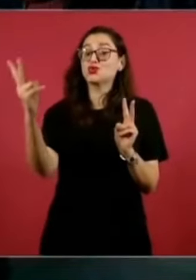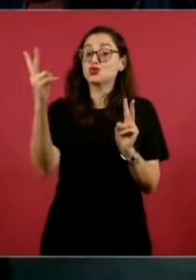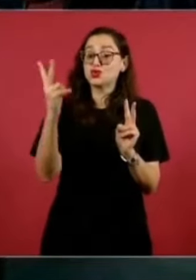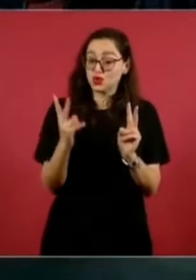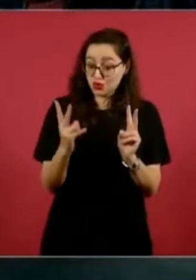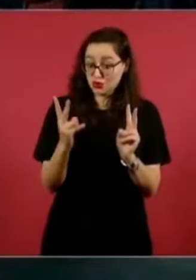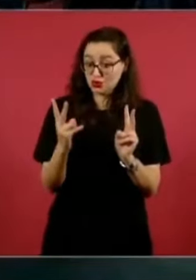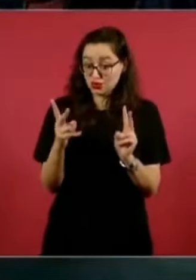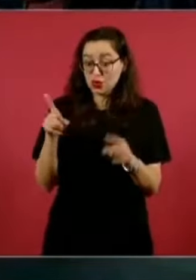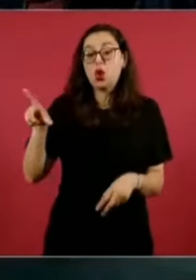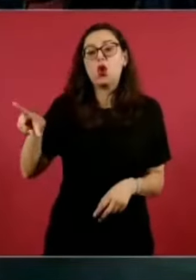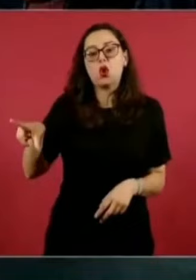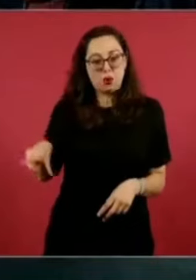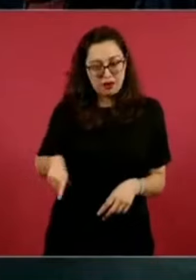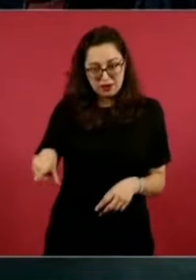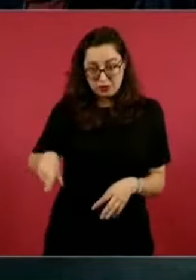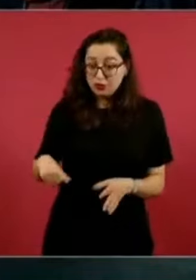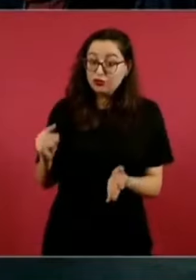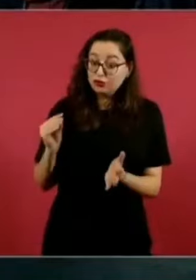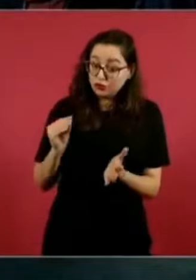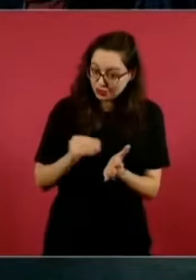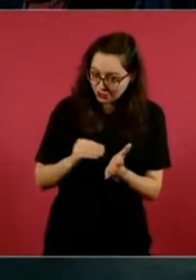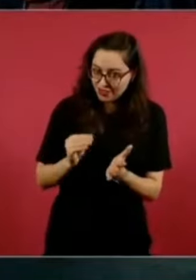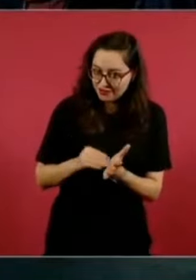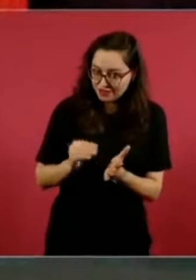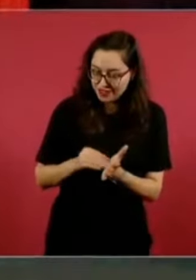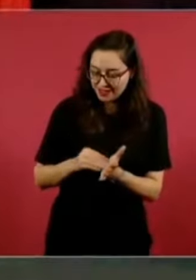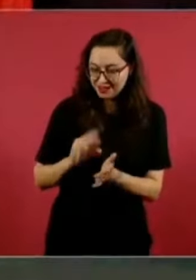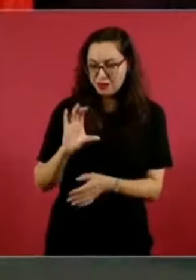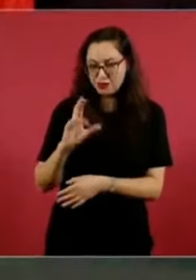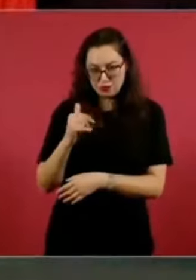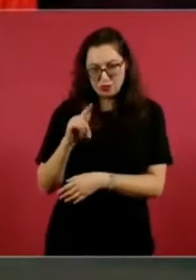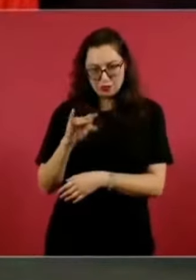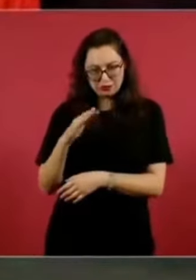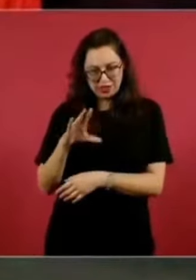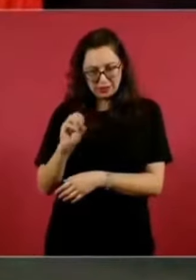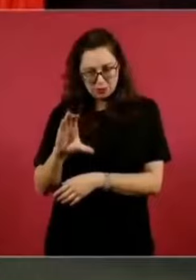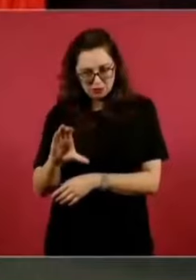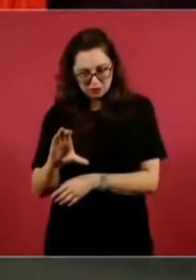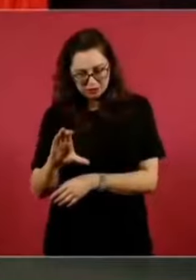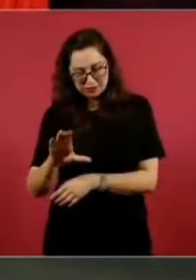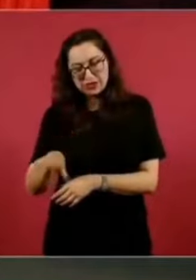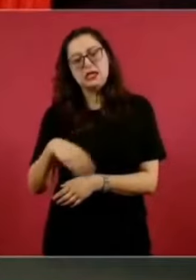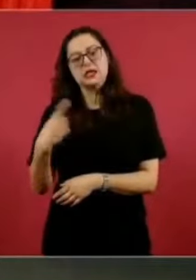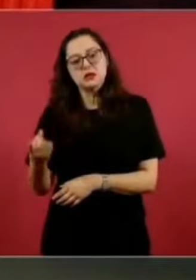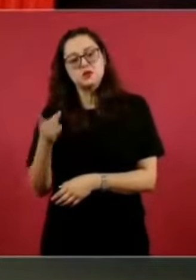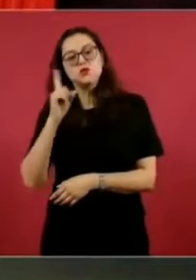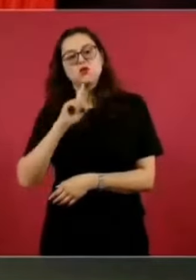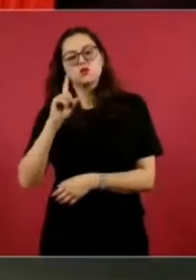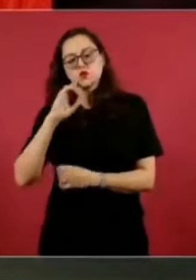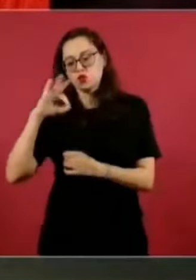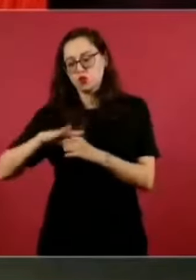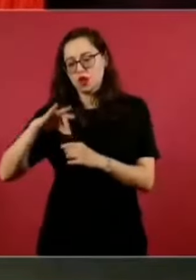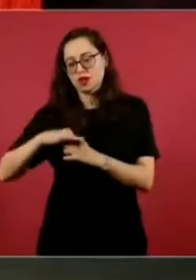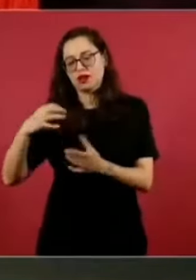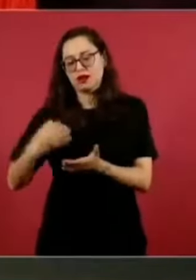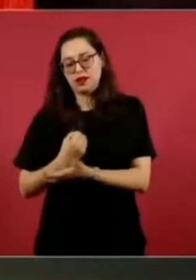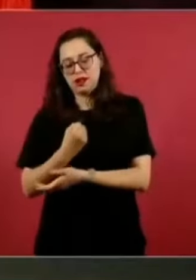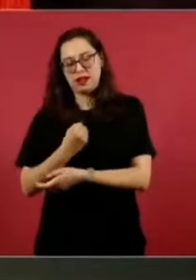electa, con Margarita, y se va a trabajar en armonía.